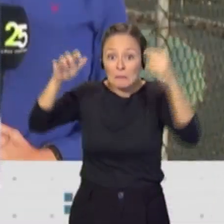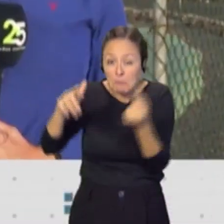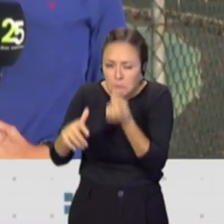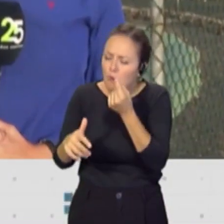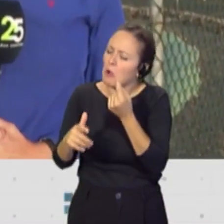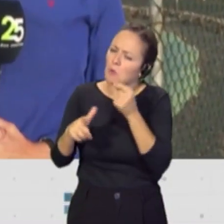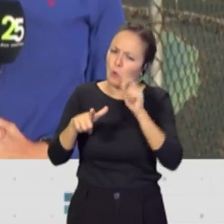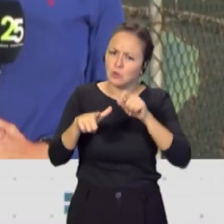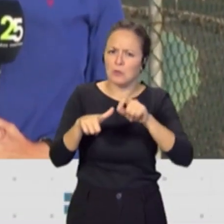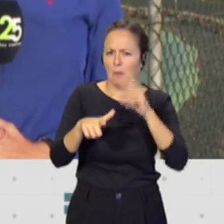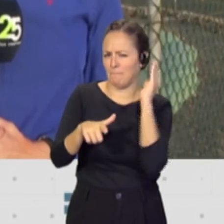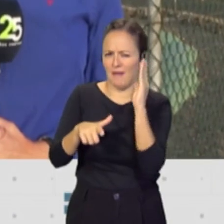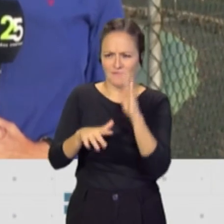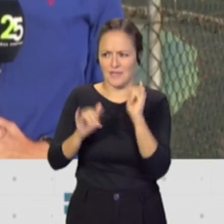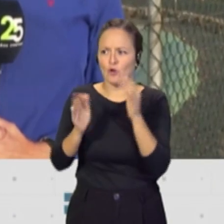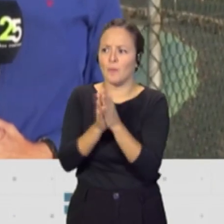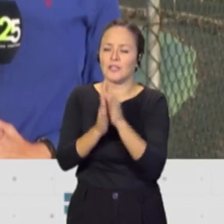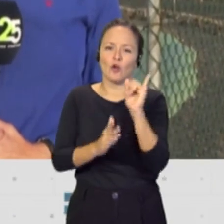los cultivos. José María de Pais, buenos días.